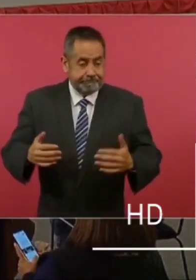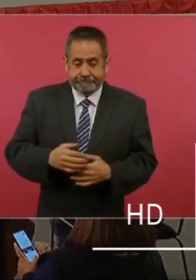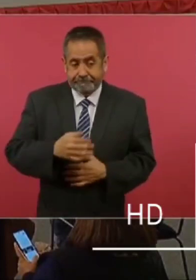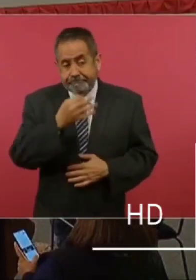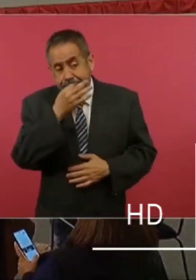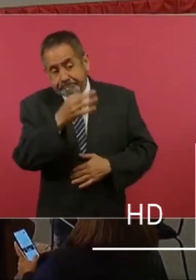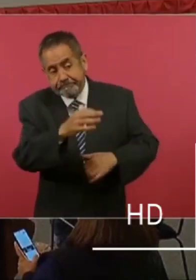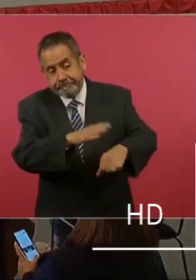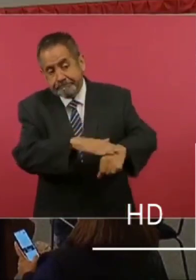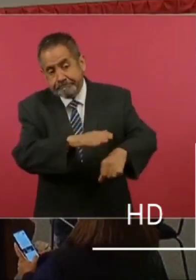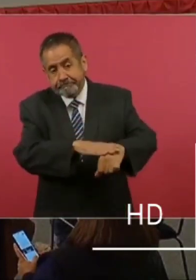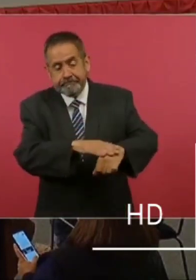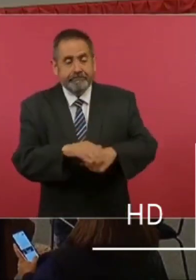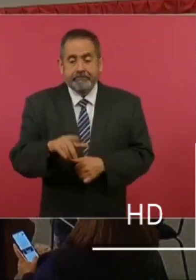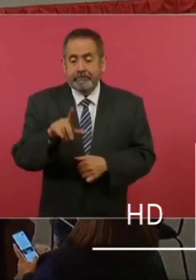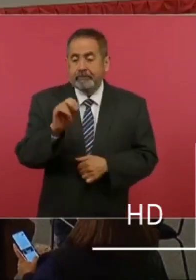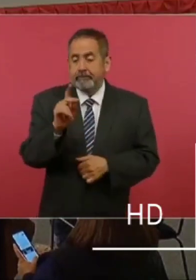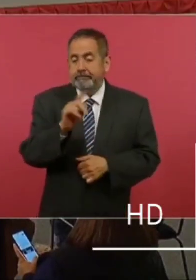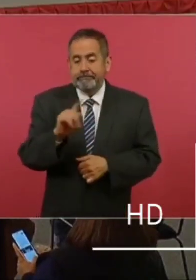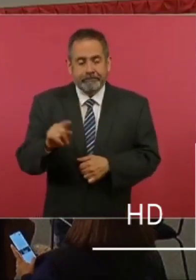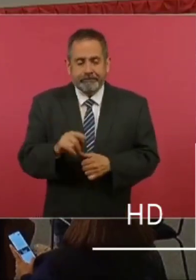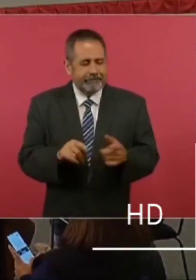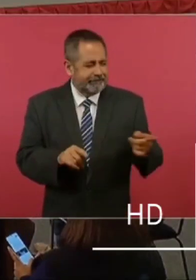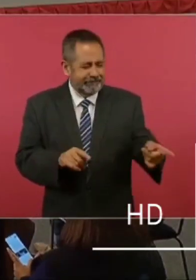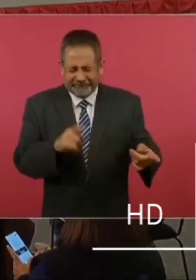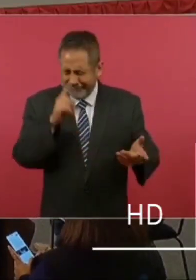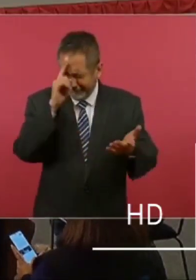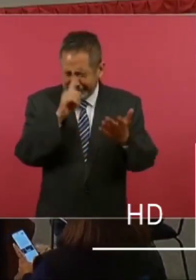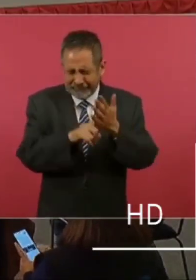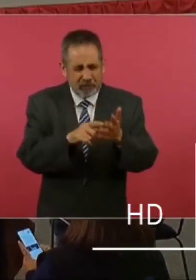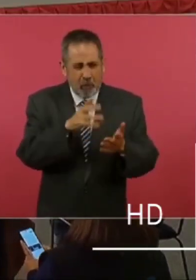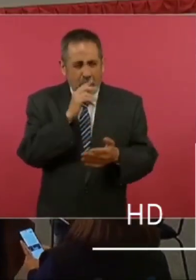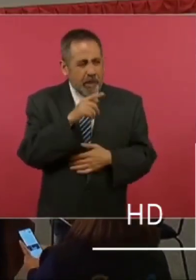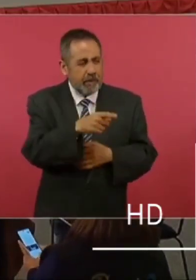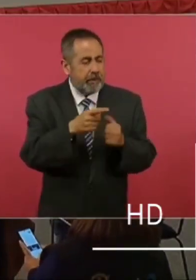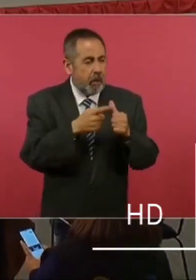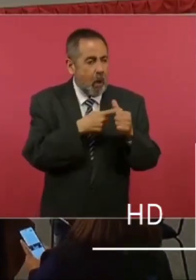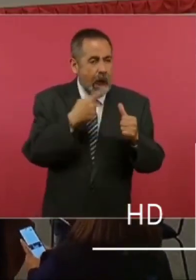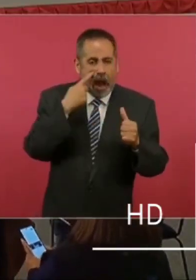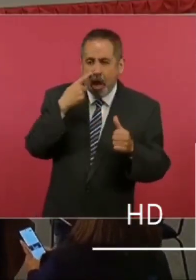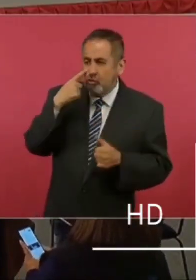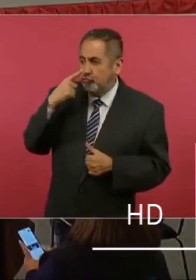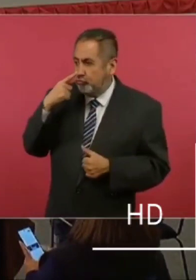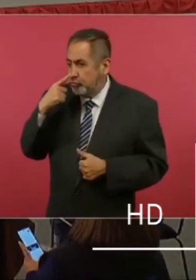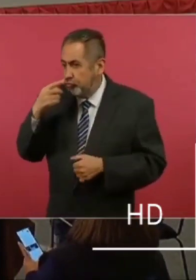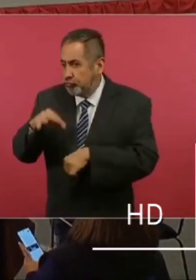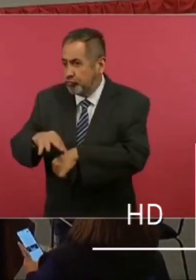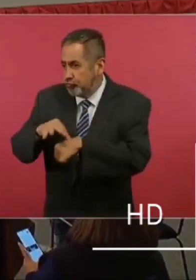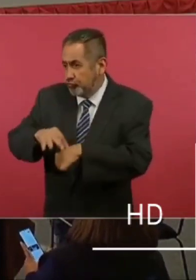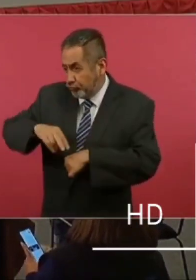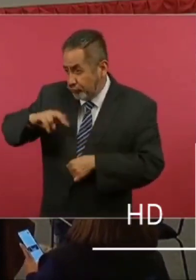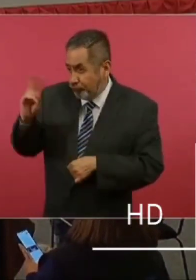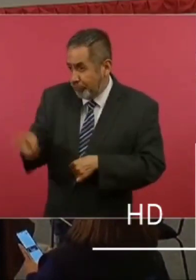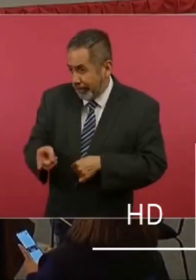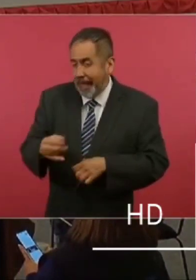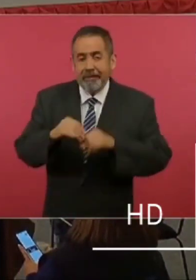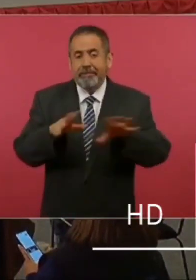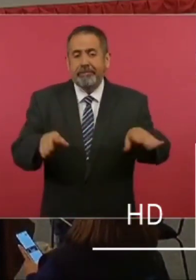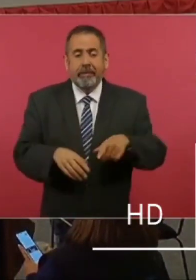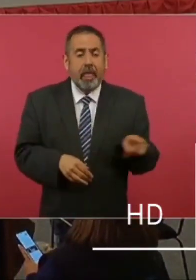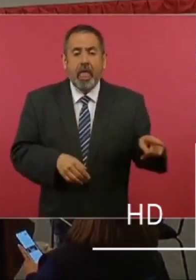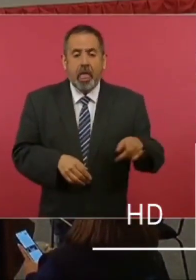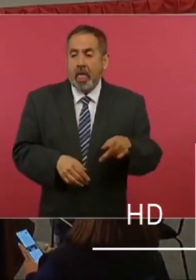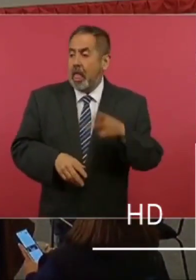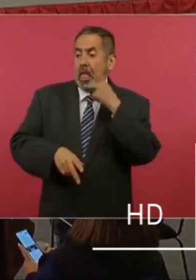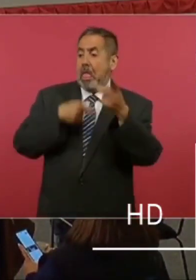Dóriga insólito es que un periodista publique información sin confirmar sin fuente y ya sabemos que no tiene pudor